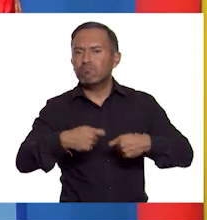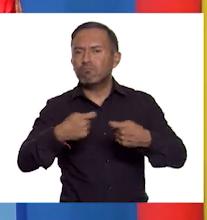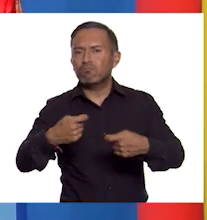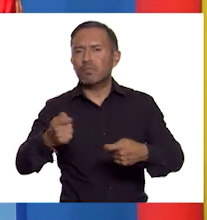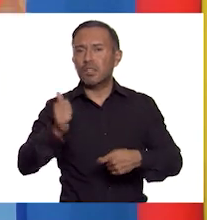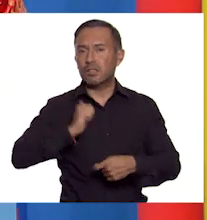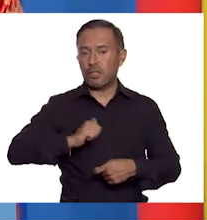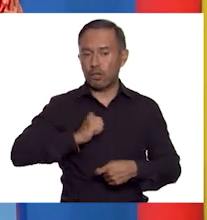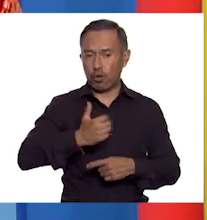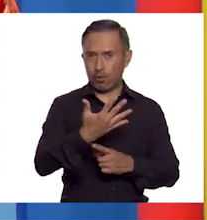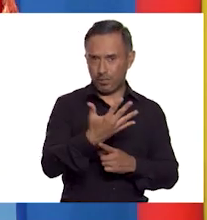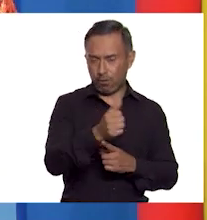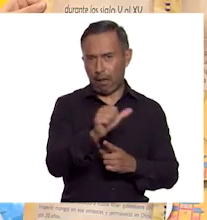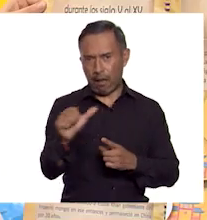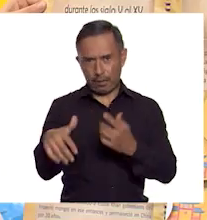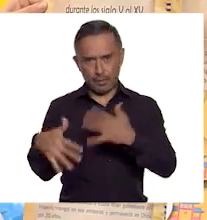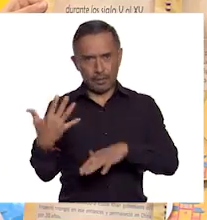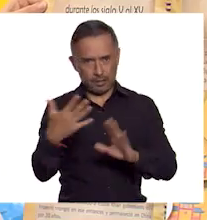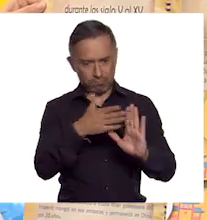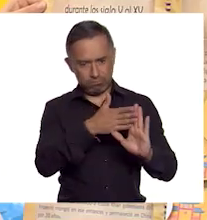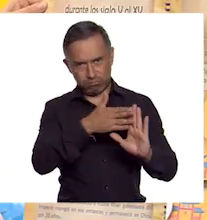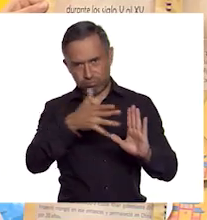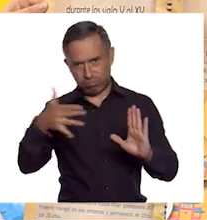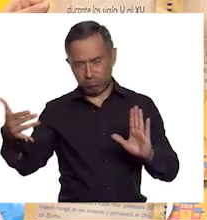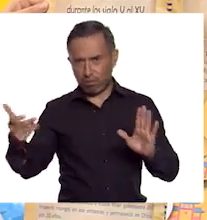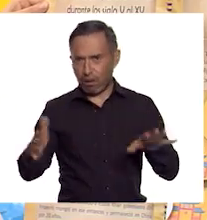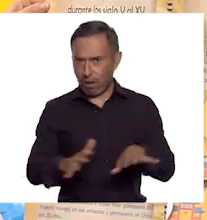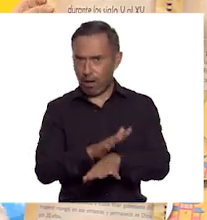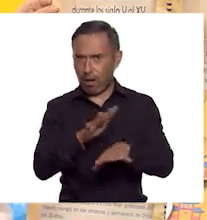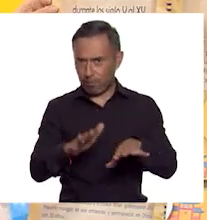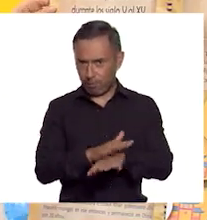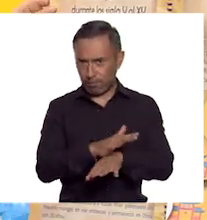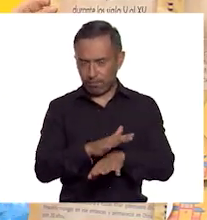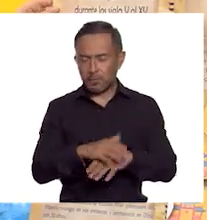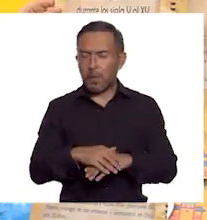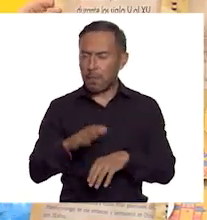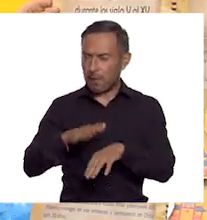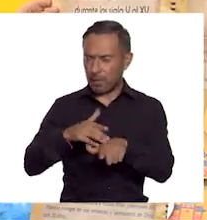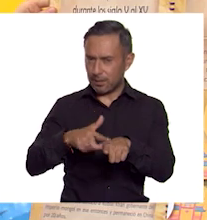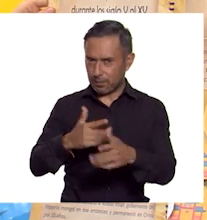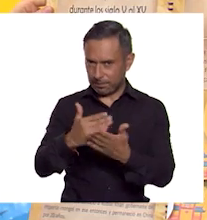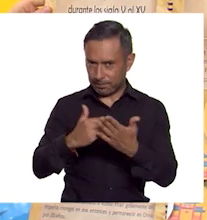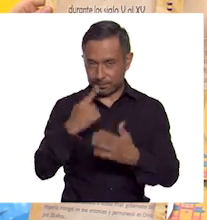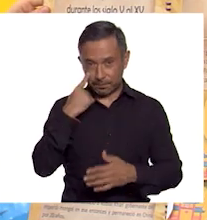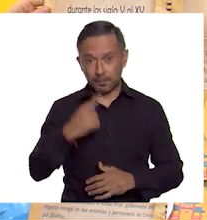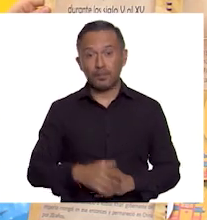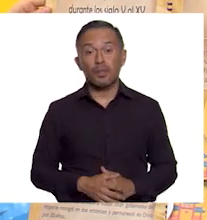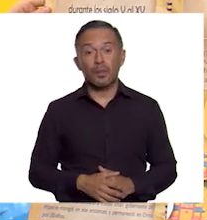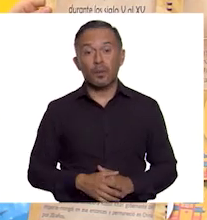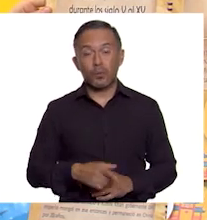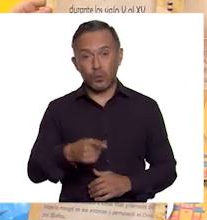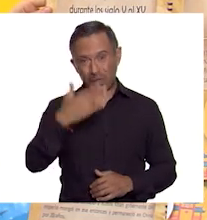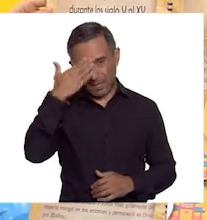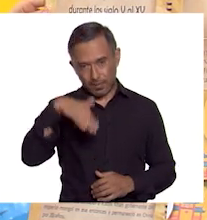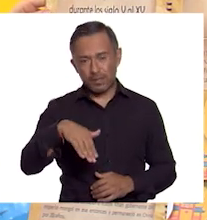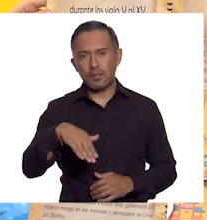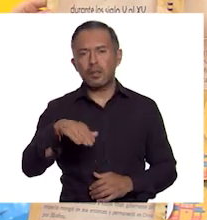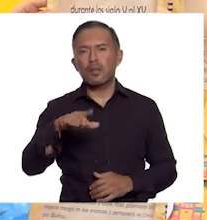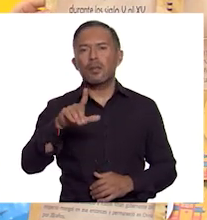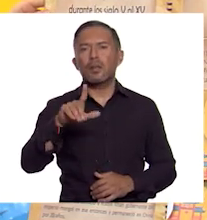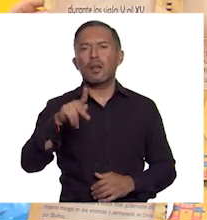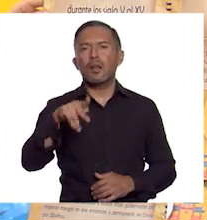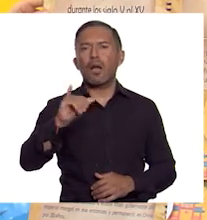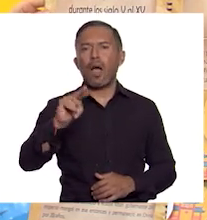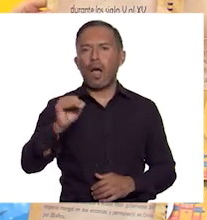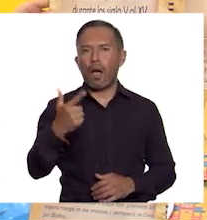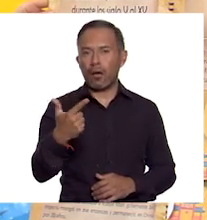los siglos V al XV. Continuamos. ¿Sabían que Kublai Khan fue un apasionado de